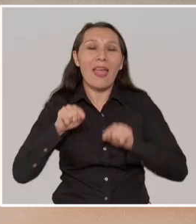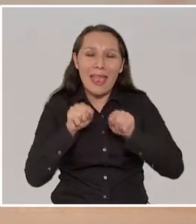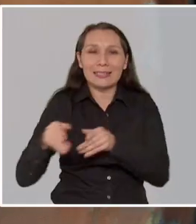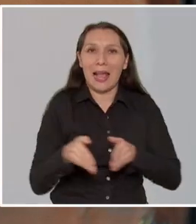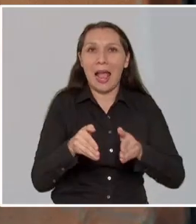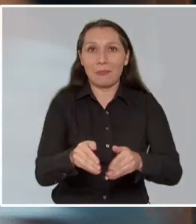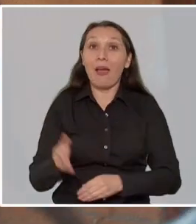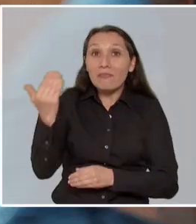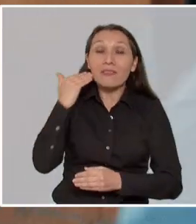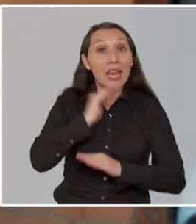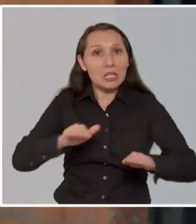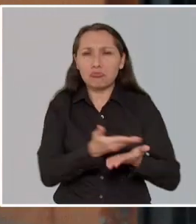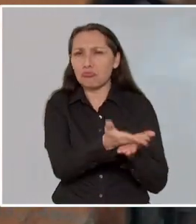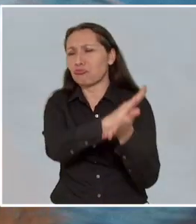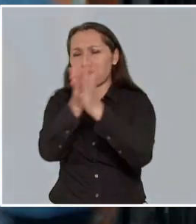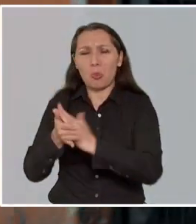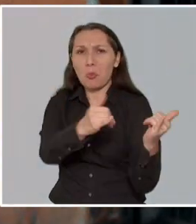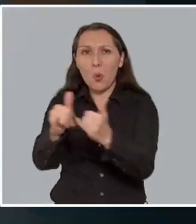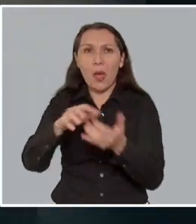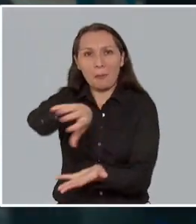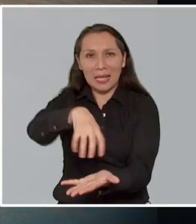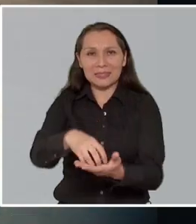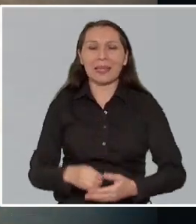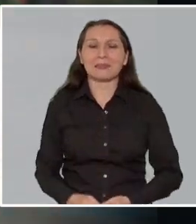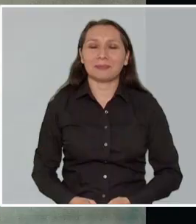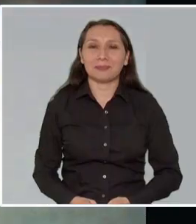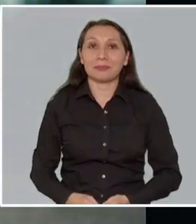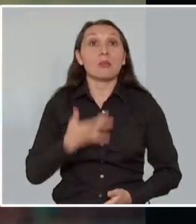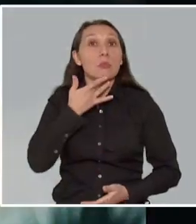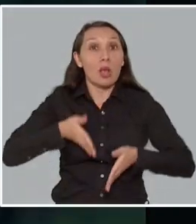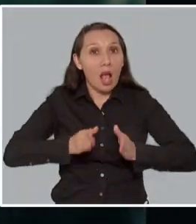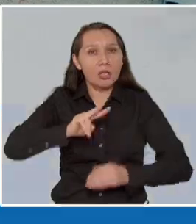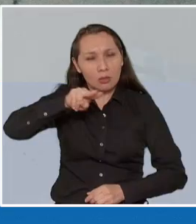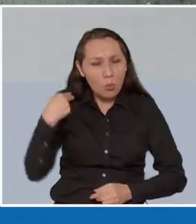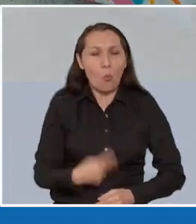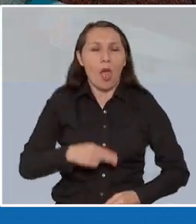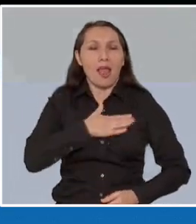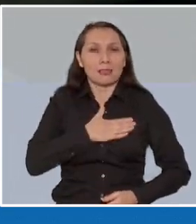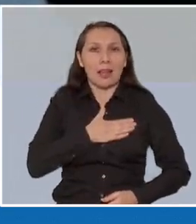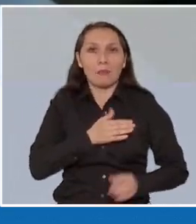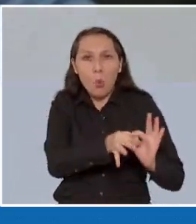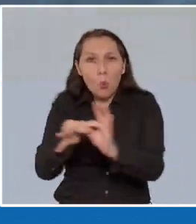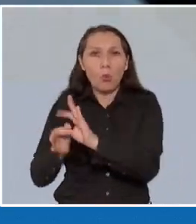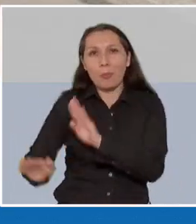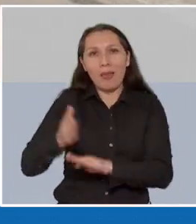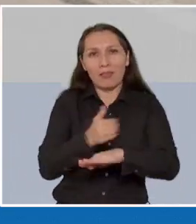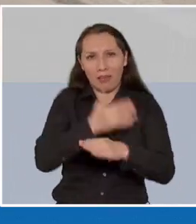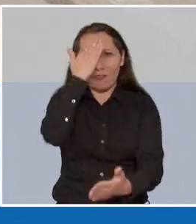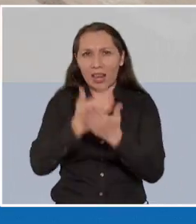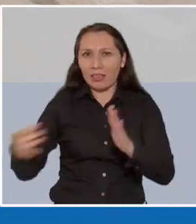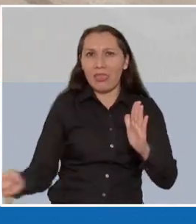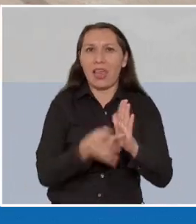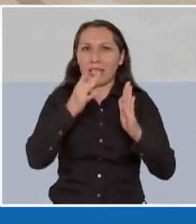Ese es el camino. Ya, Tienen toda la plaza para ir a jugar. Porque la calle es nuestra. Unidos para